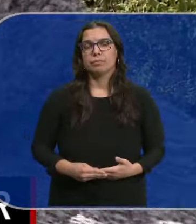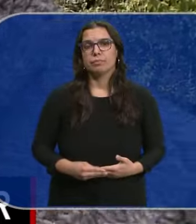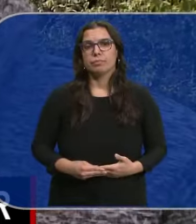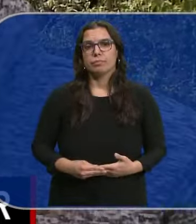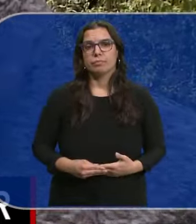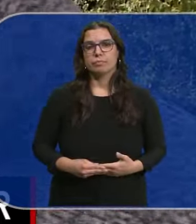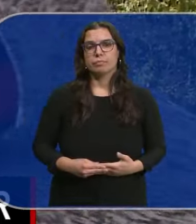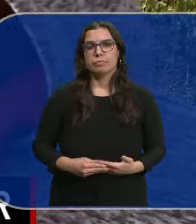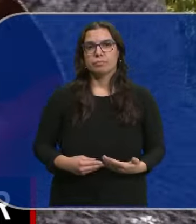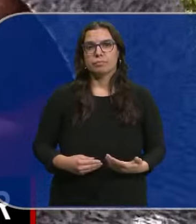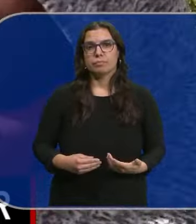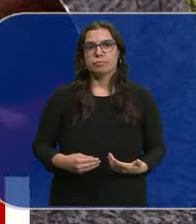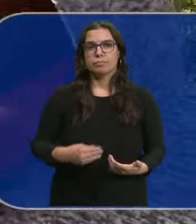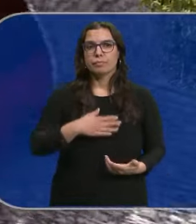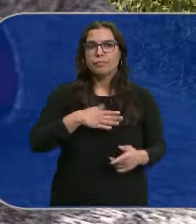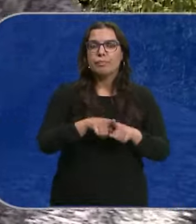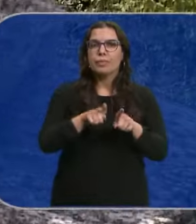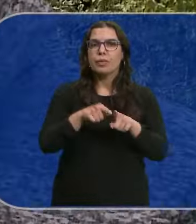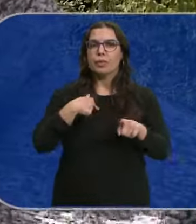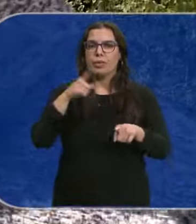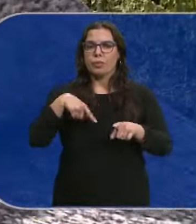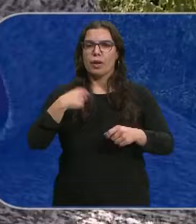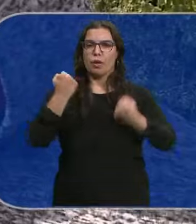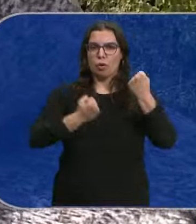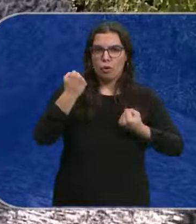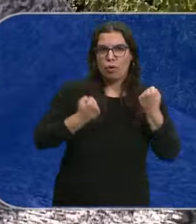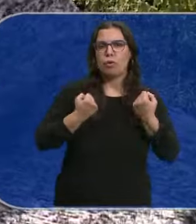y también soy productor